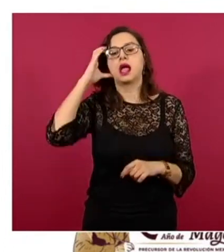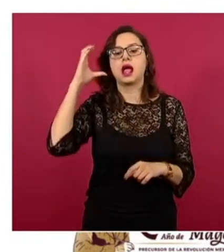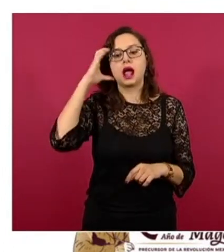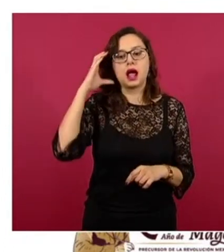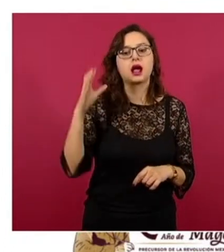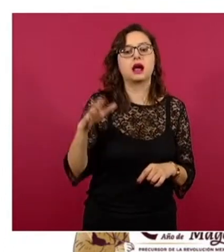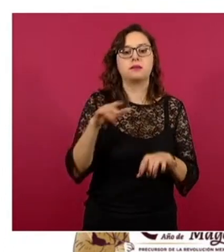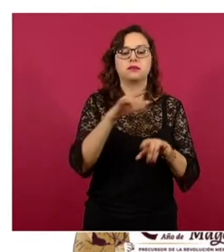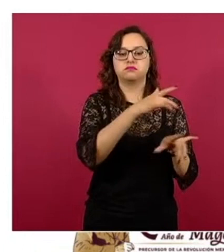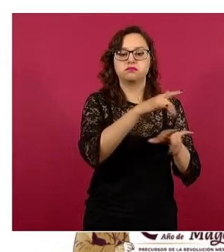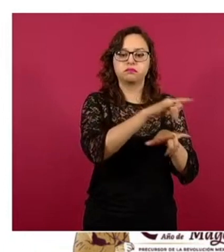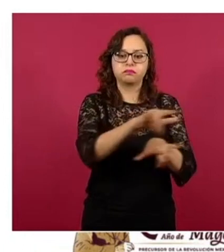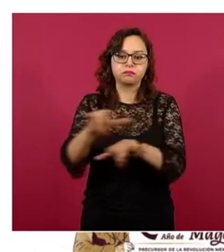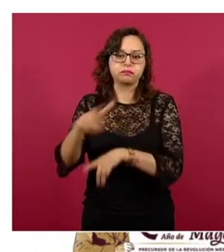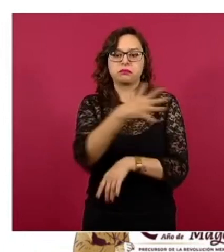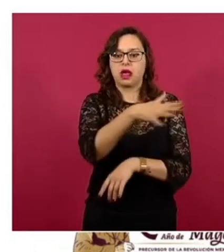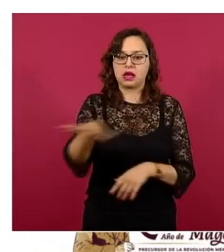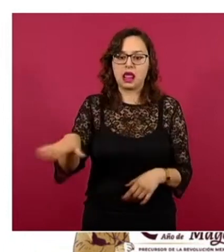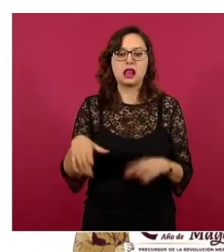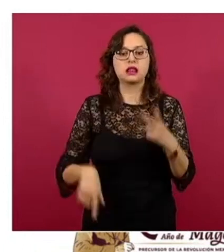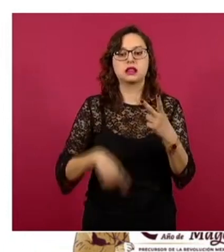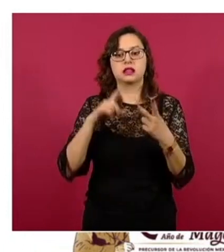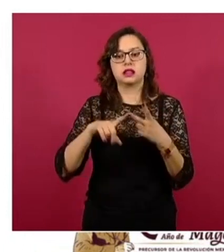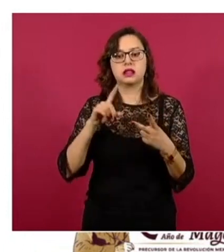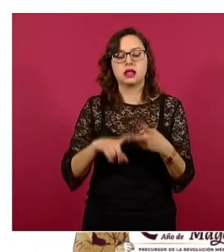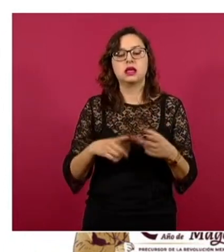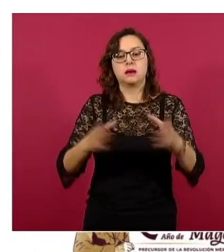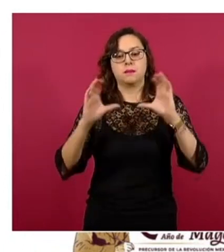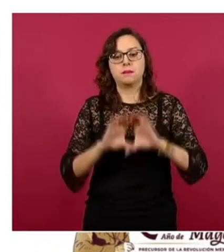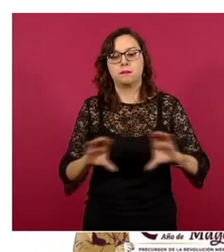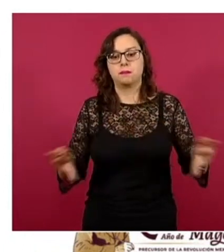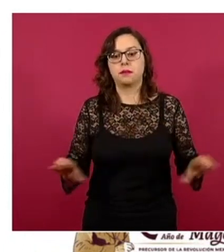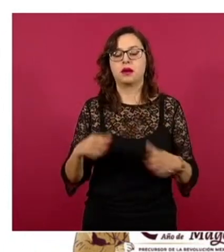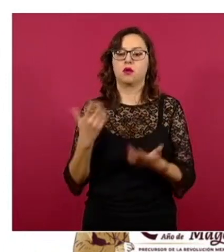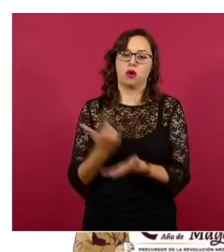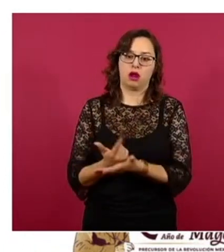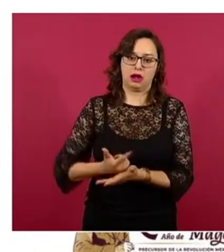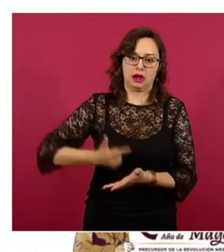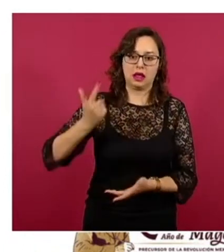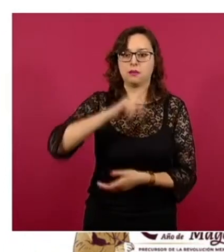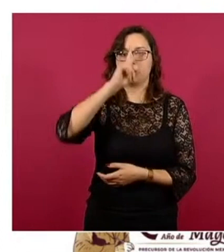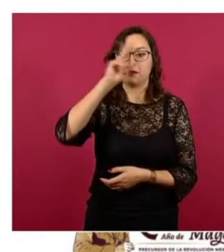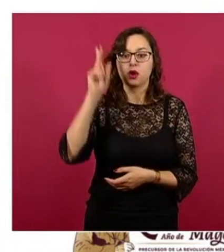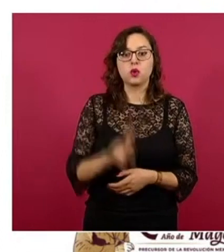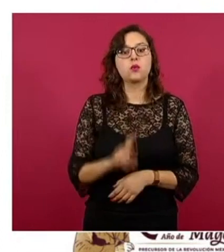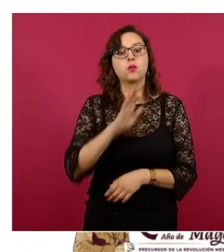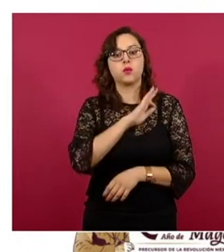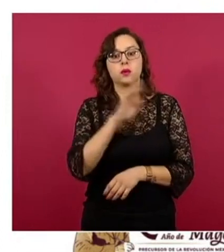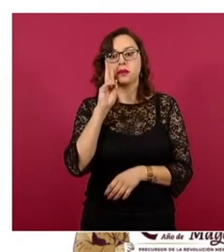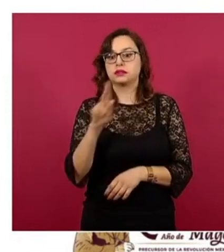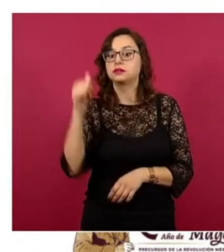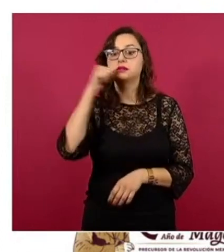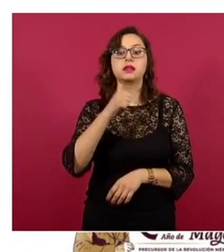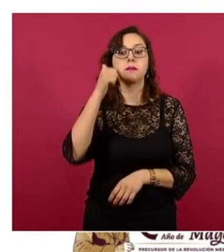abajo camas de terapia intensiva, vemos la capacidad hospitalaria que mantuvimos en todo momento y que